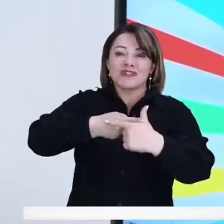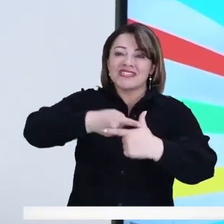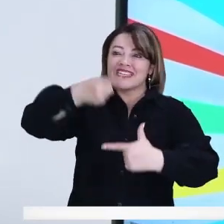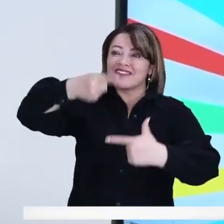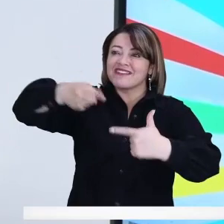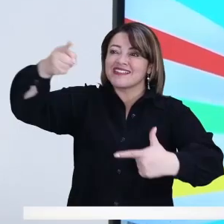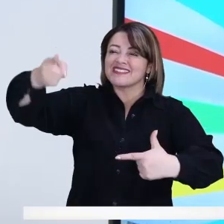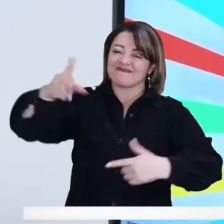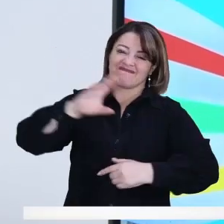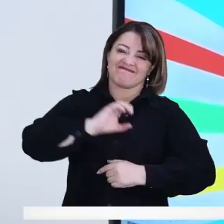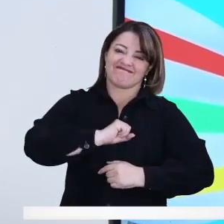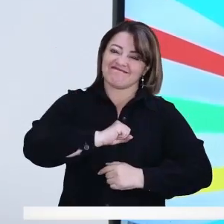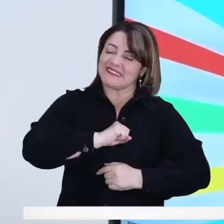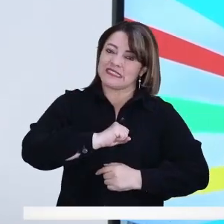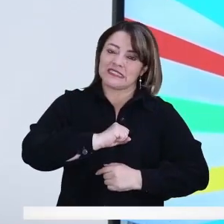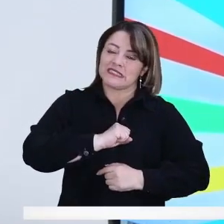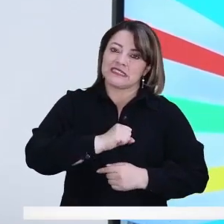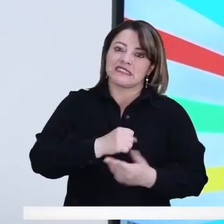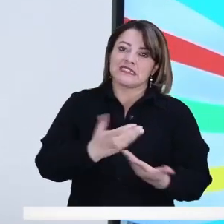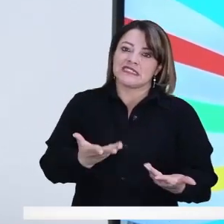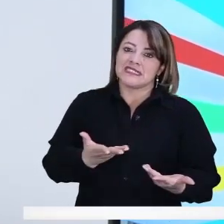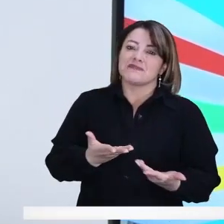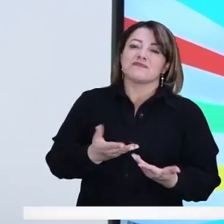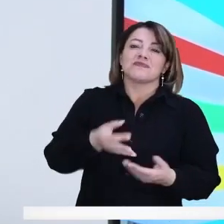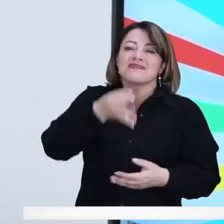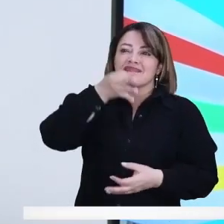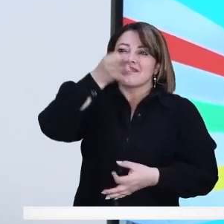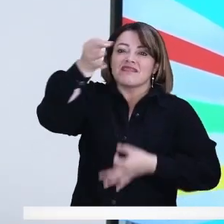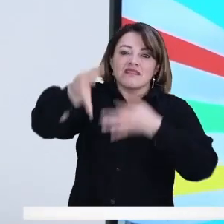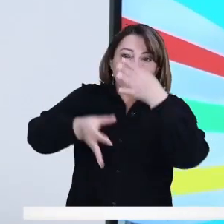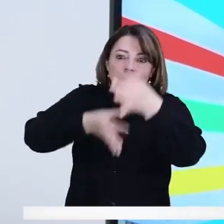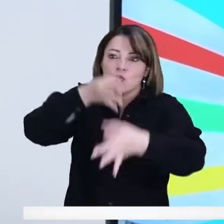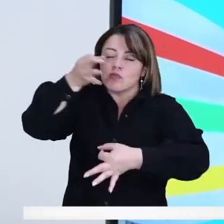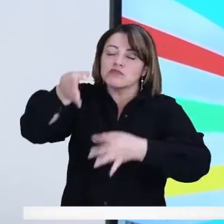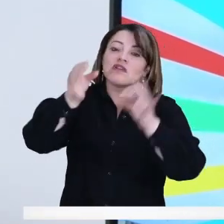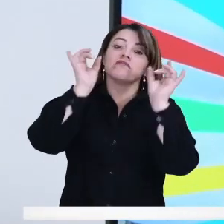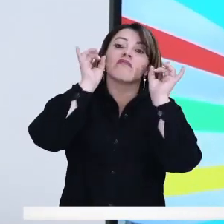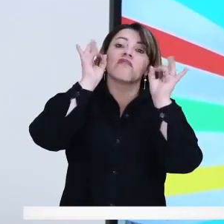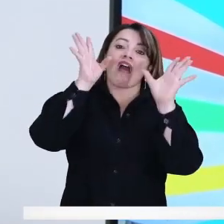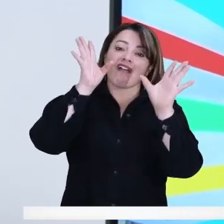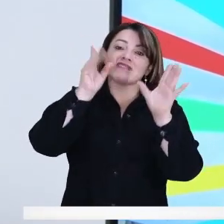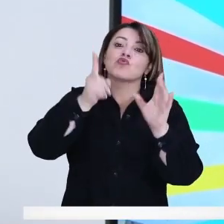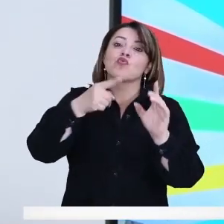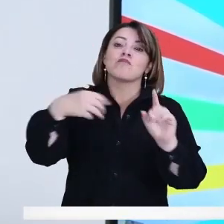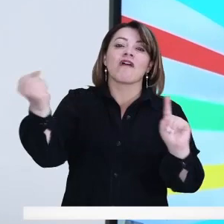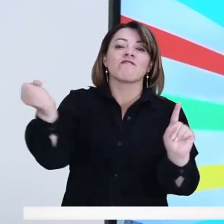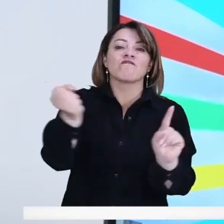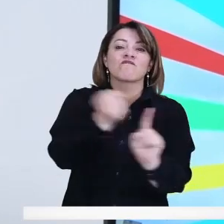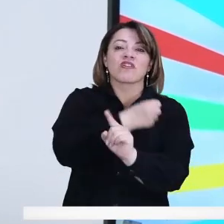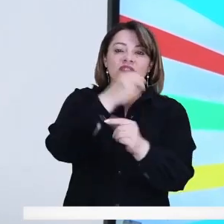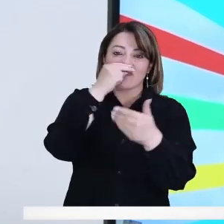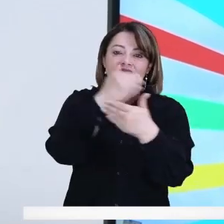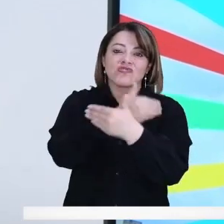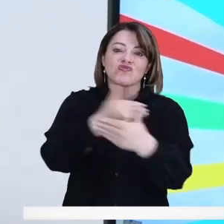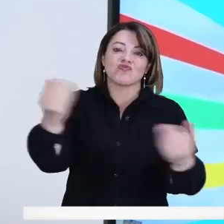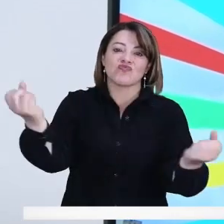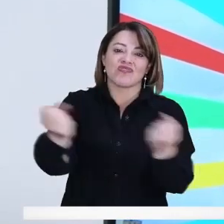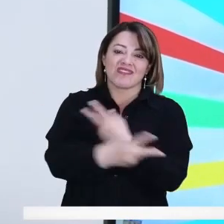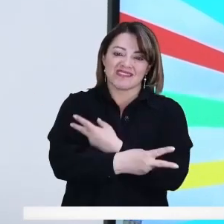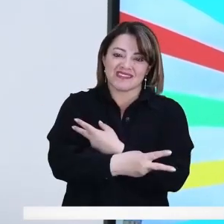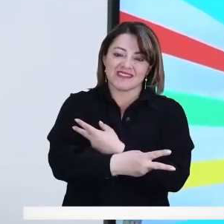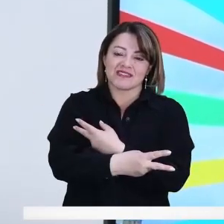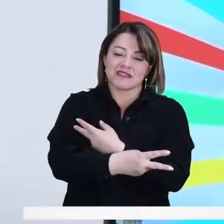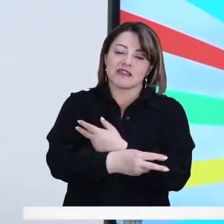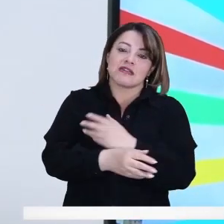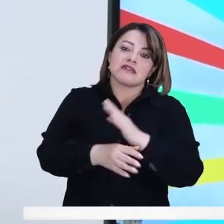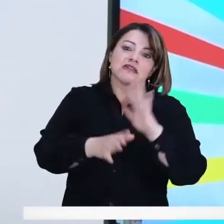las cifras y resulta que denuncias muy grandes sobre maltrato infantil y